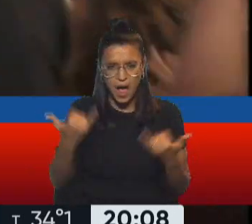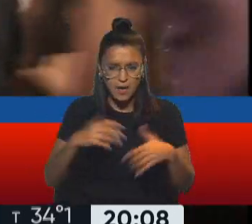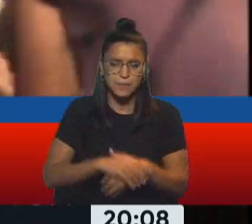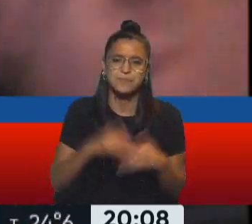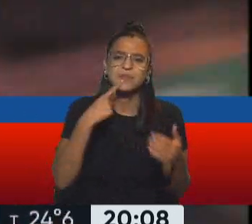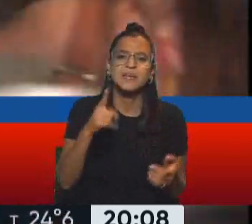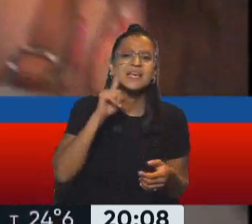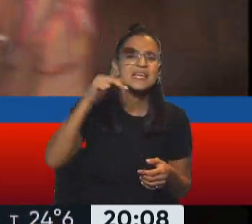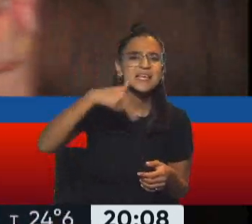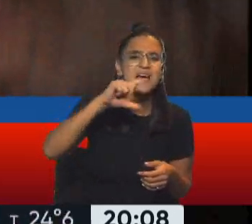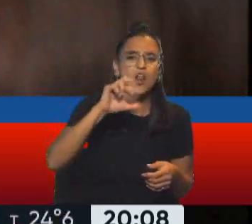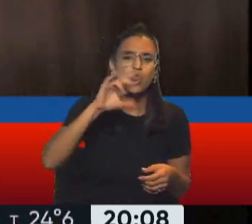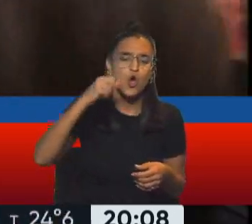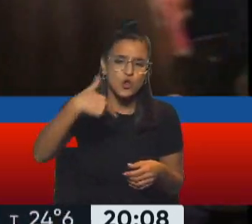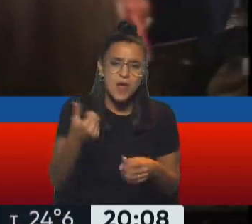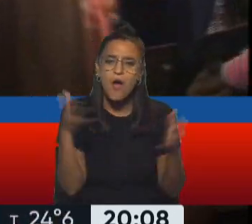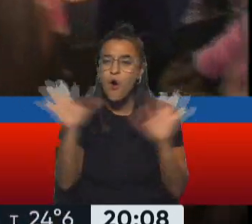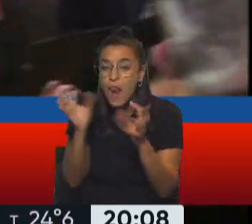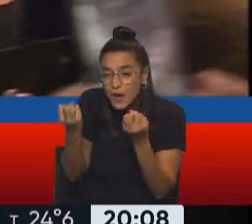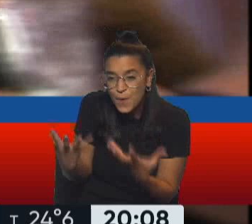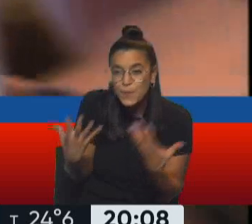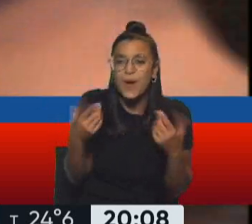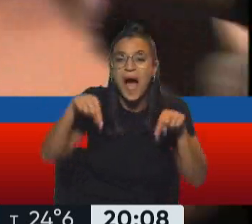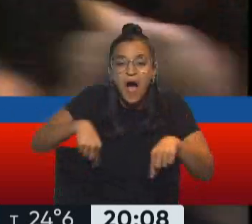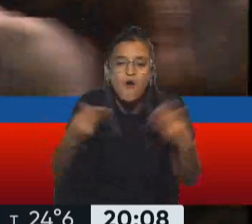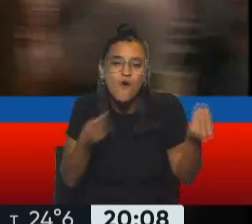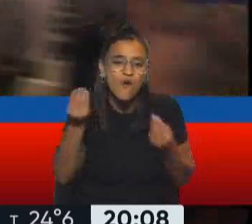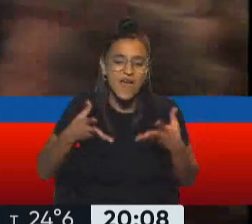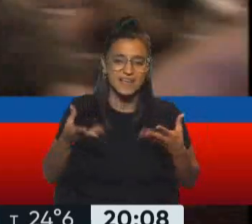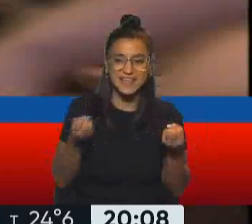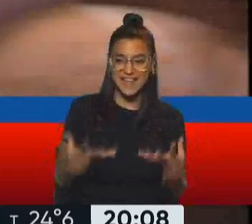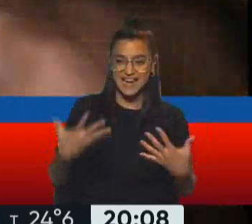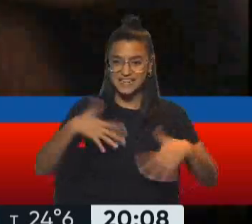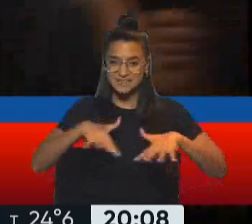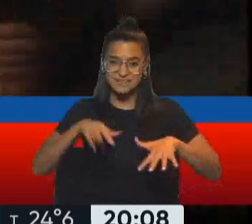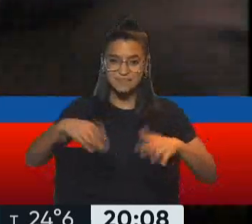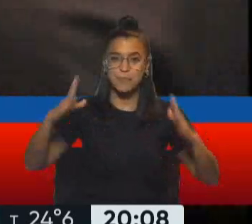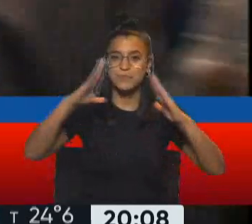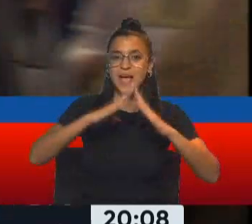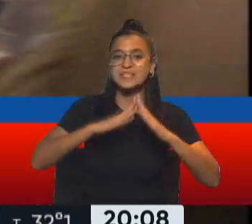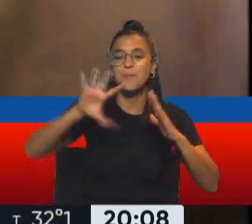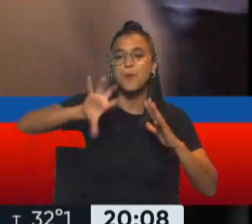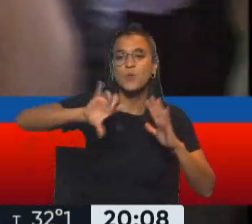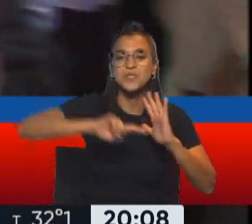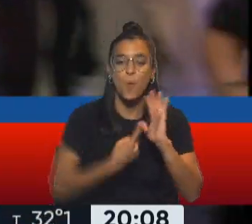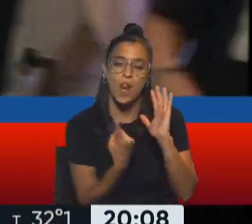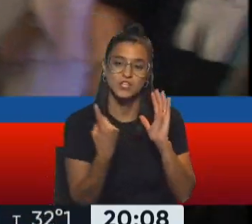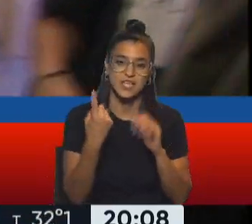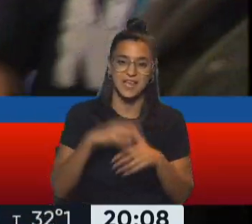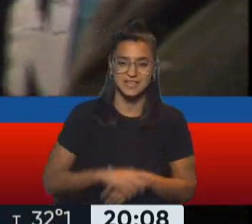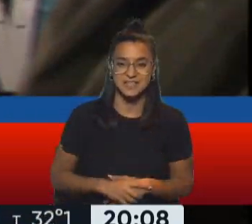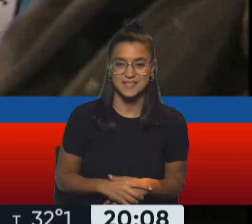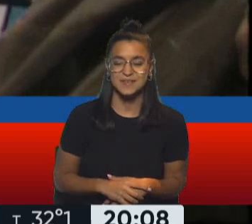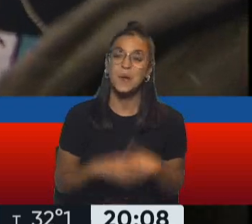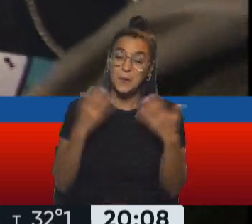Incardona, director de la Casa de Provincias. Bueno, ¿cómo están viviendo aquí en la Casa de Provincia de Buenos Aires esta noche de la Casa de las Provincias?